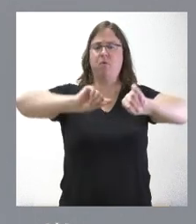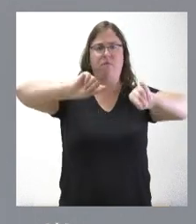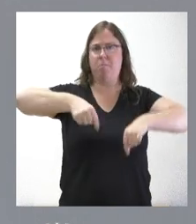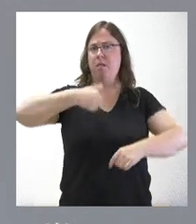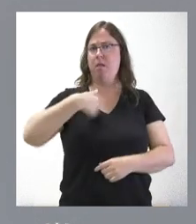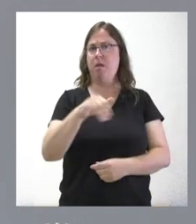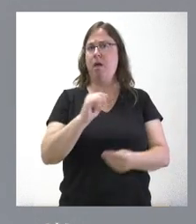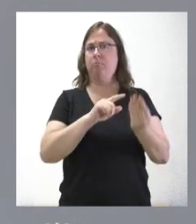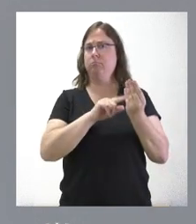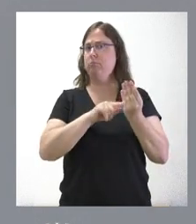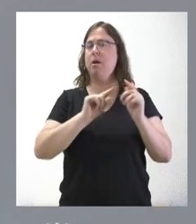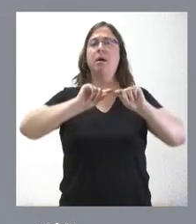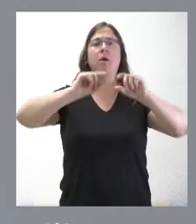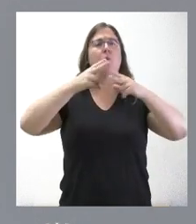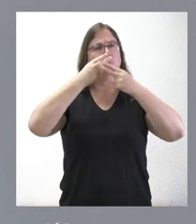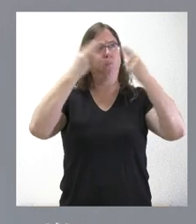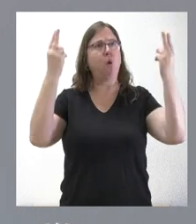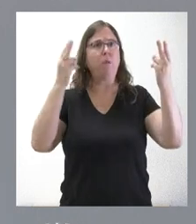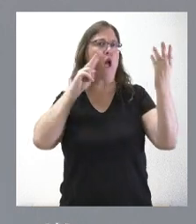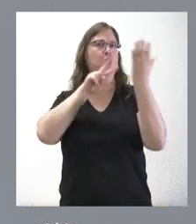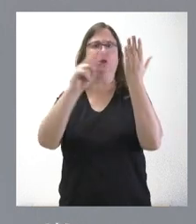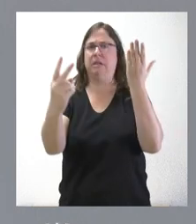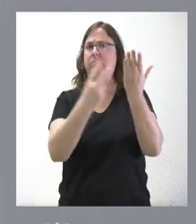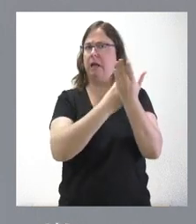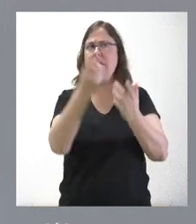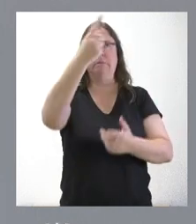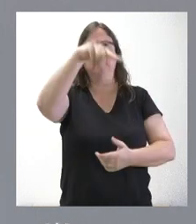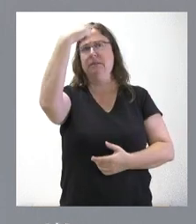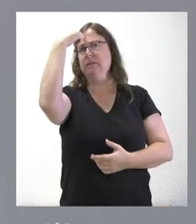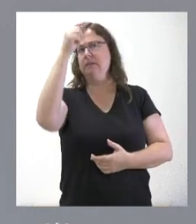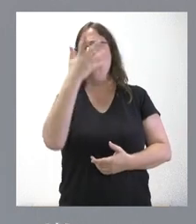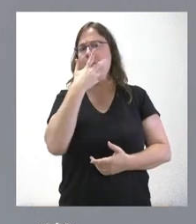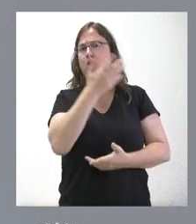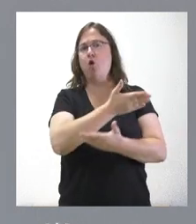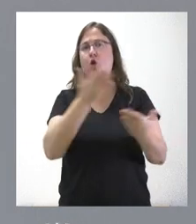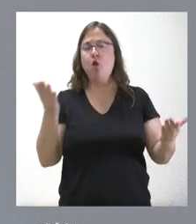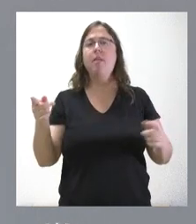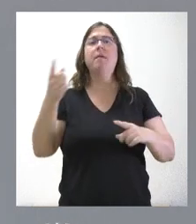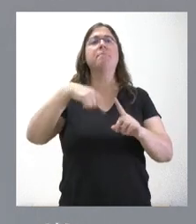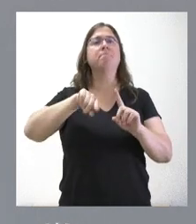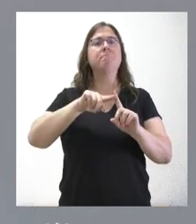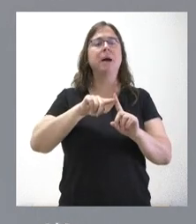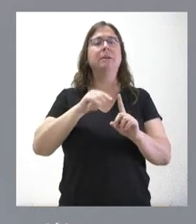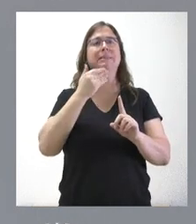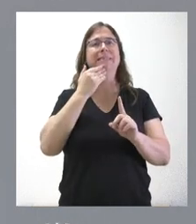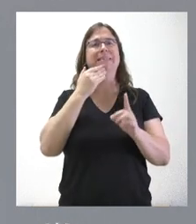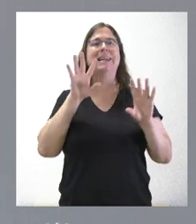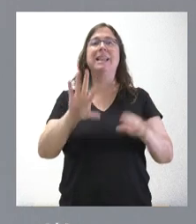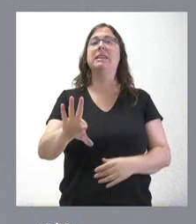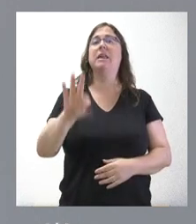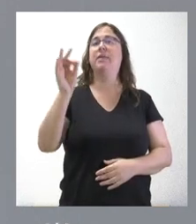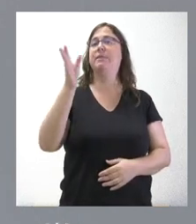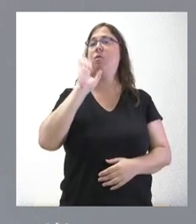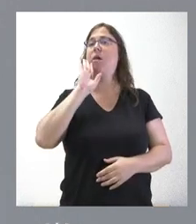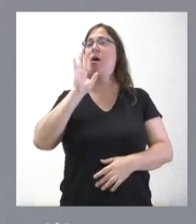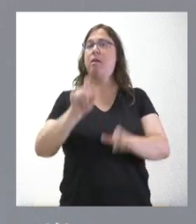Ese es un pacto de Gobierno público, transparente, conocido por el conjunto de los ciudadanos, que responde a la decisión que los ciudadanos tomaron en